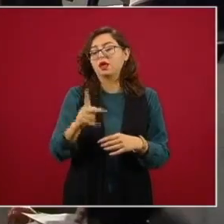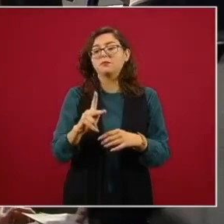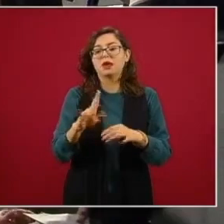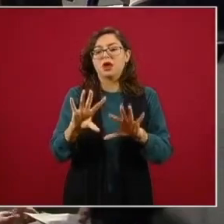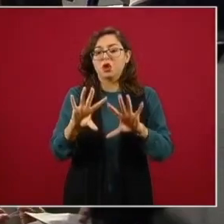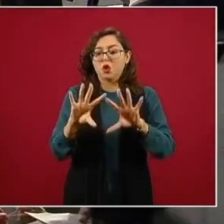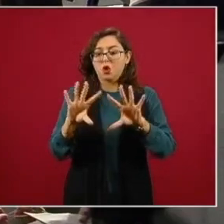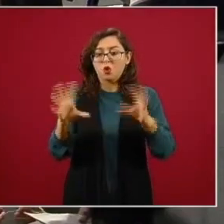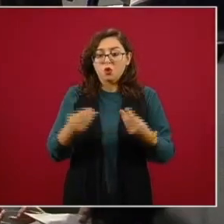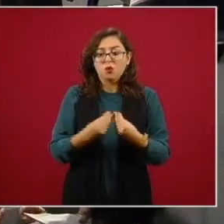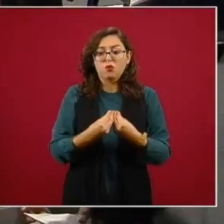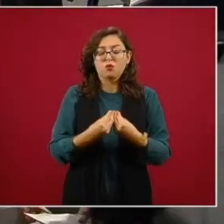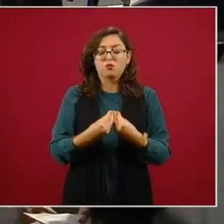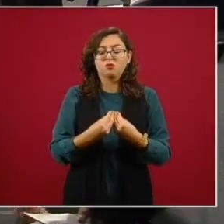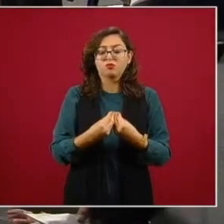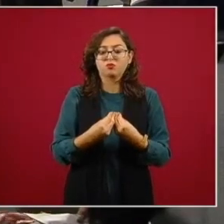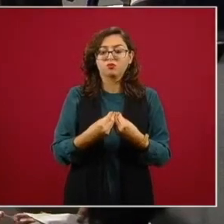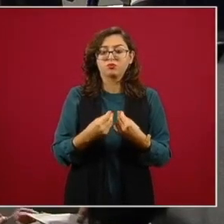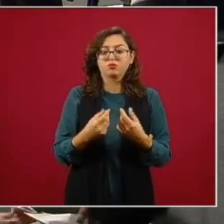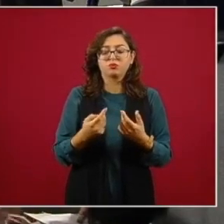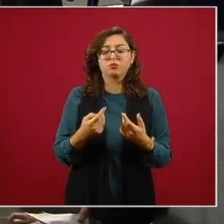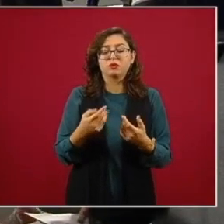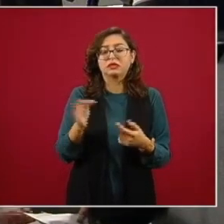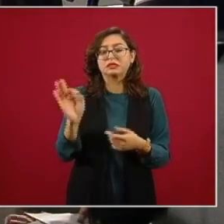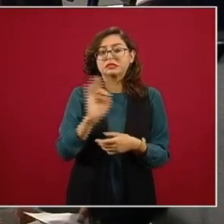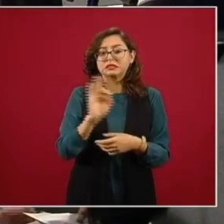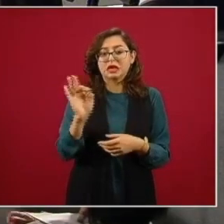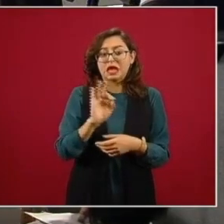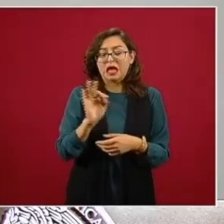pero puede ser que en Orizaba